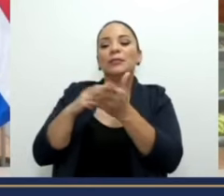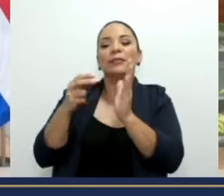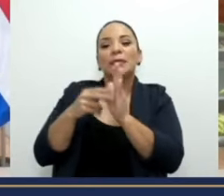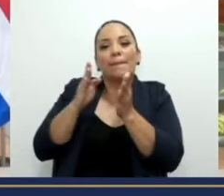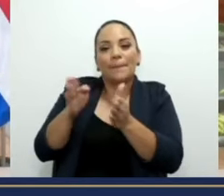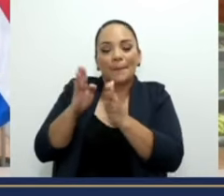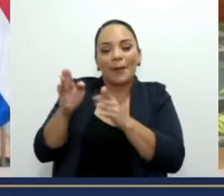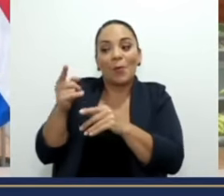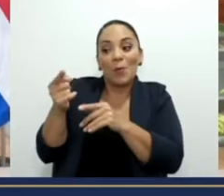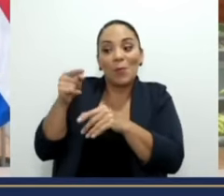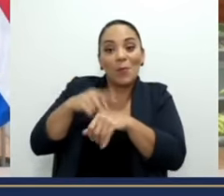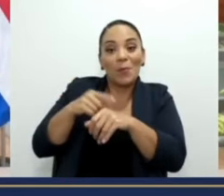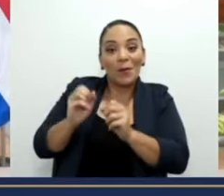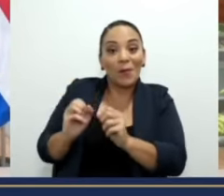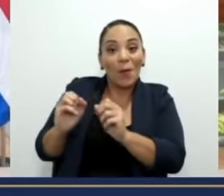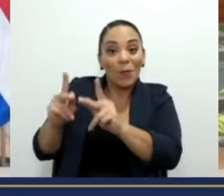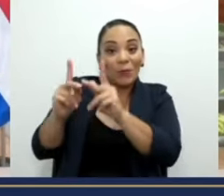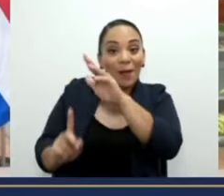cuando la oportunidad aparece.